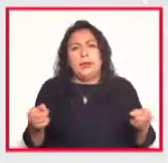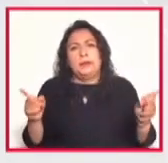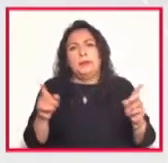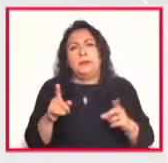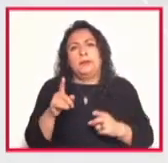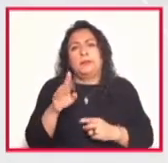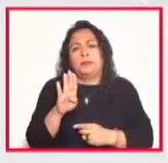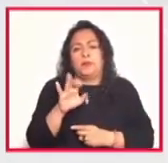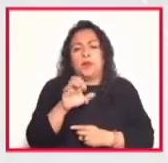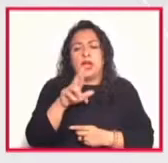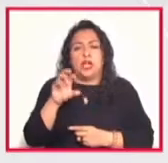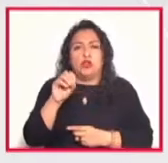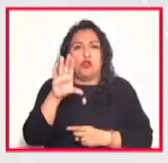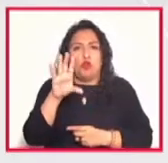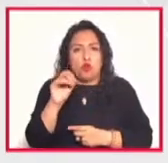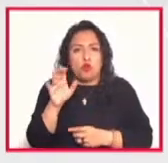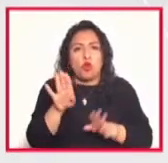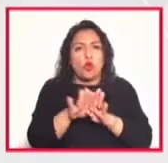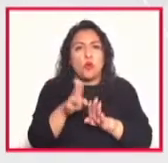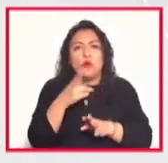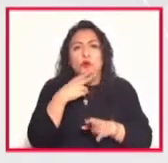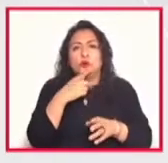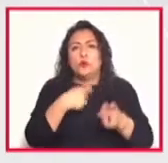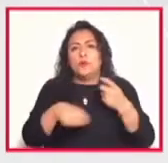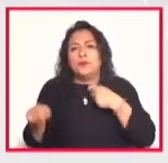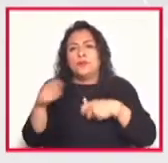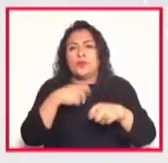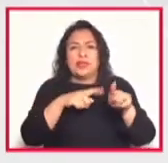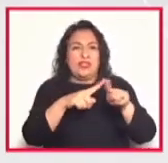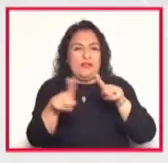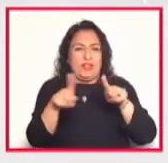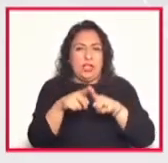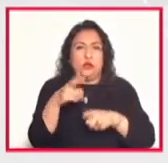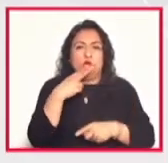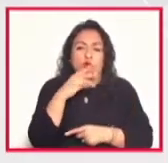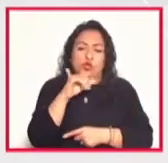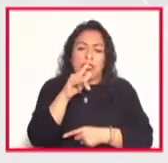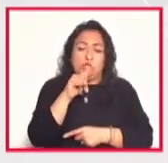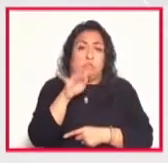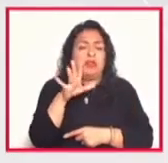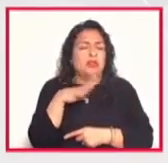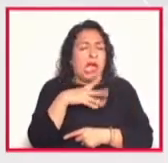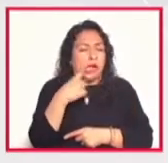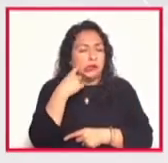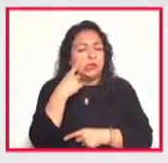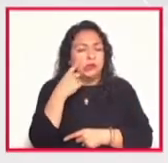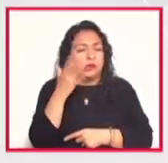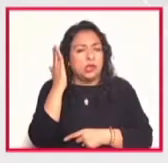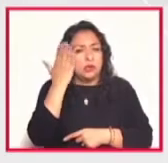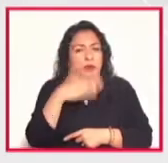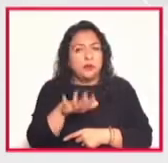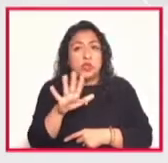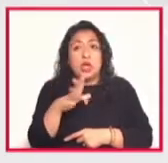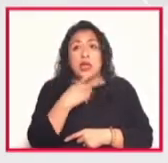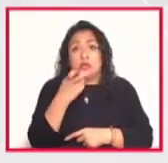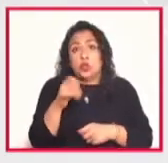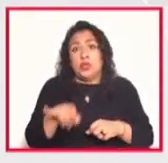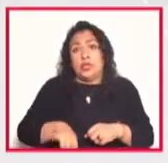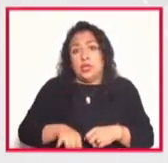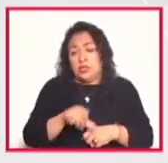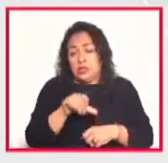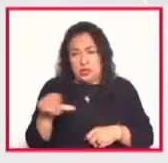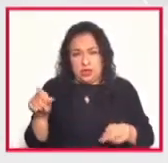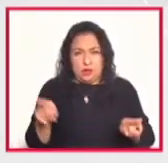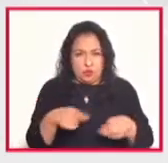y la intercambiabilidad de los instrumentos pues es muy común en este caso nos pareció muy interesante efectivamente este concierto que fue dedicado